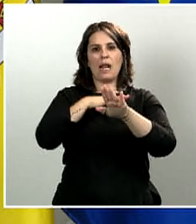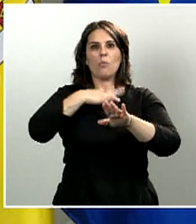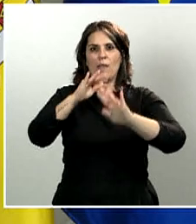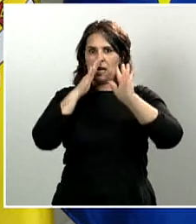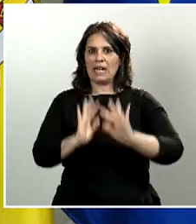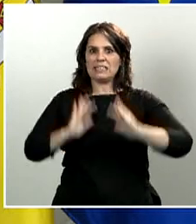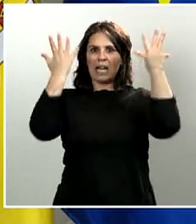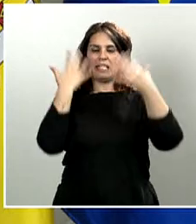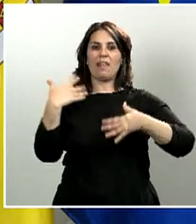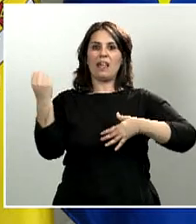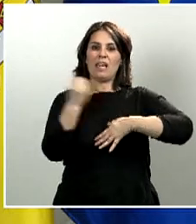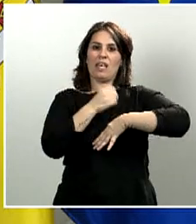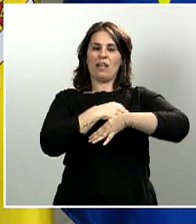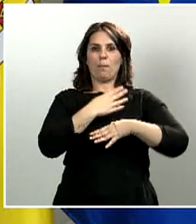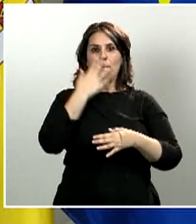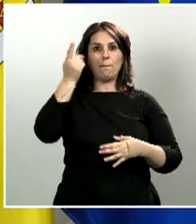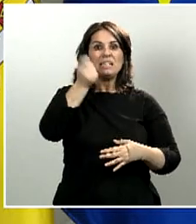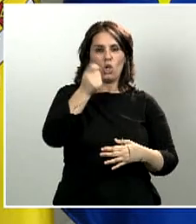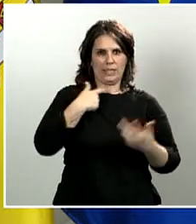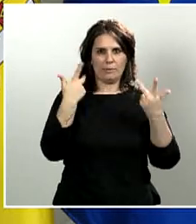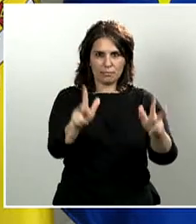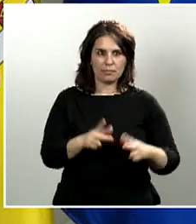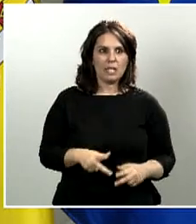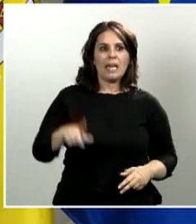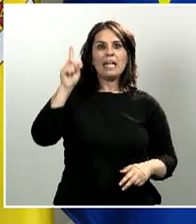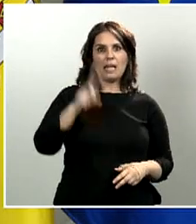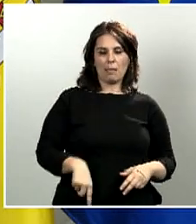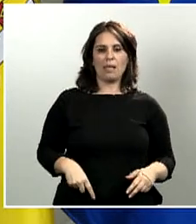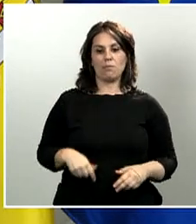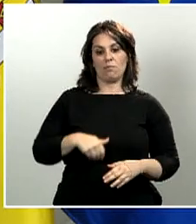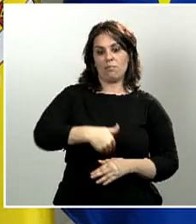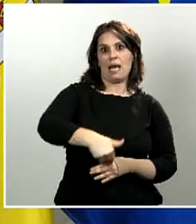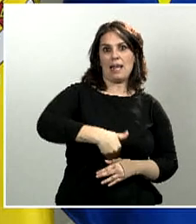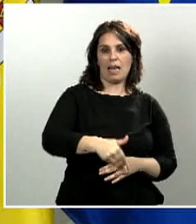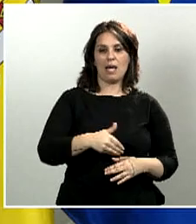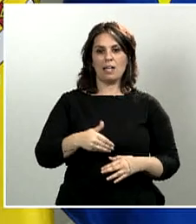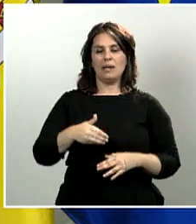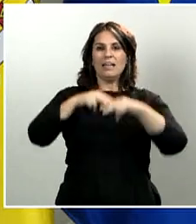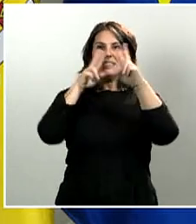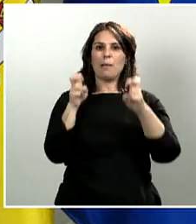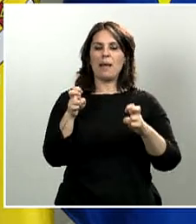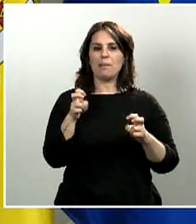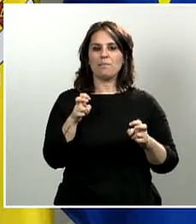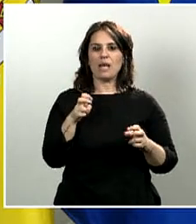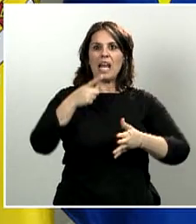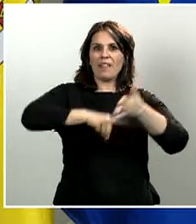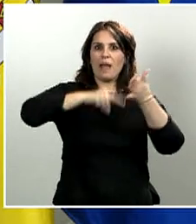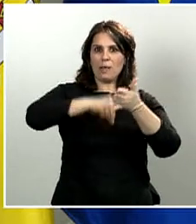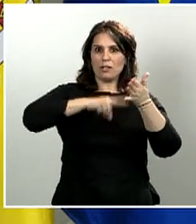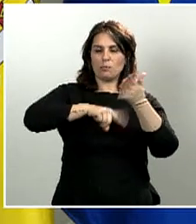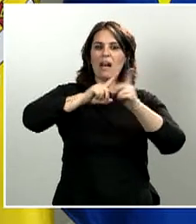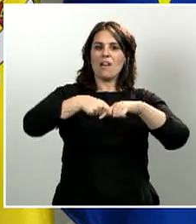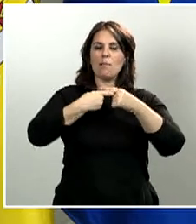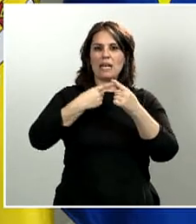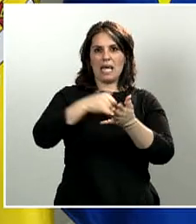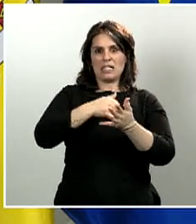pensiones y también para poner en marcha las medidas relativas a la moratoria de los arrendamientos para familias vulnerables que ya se